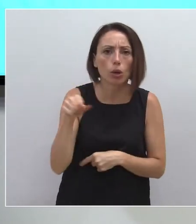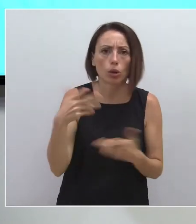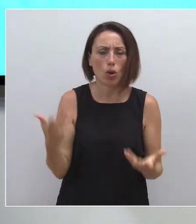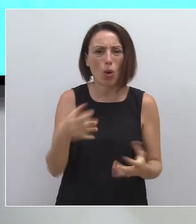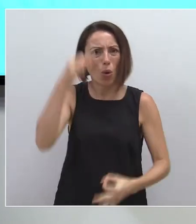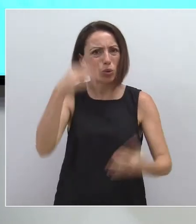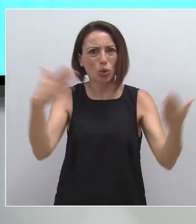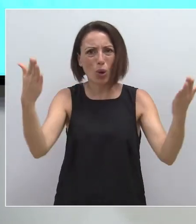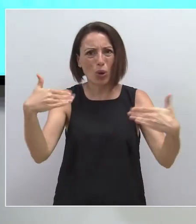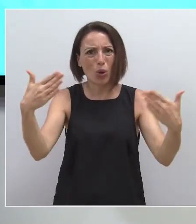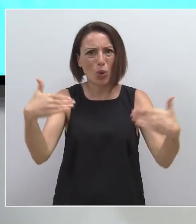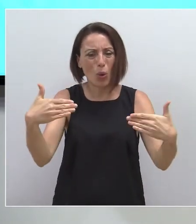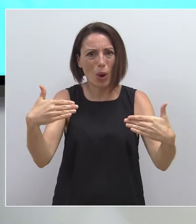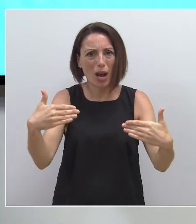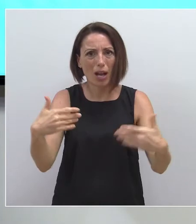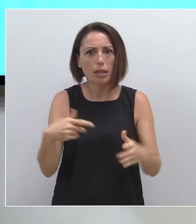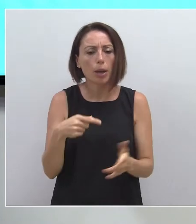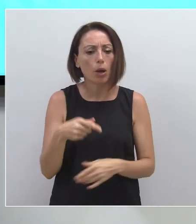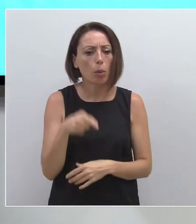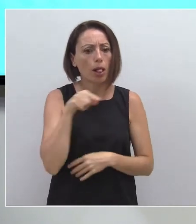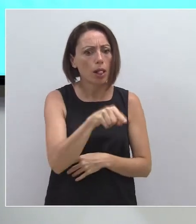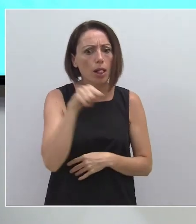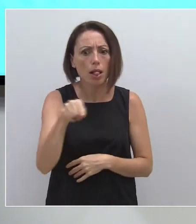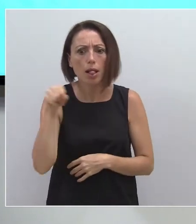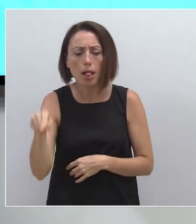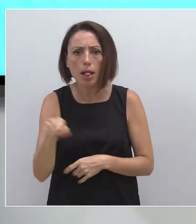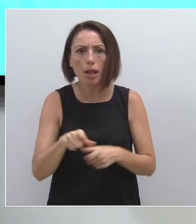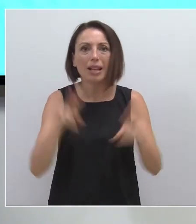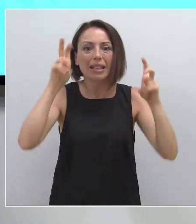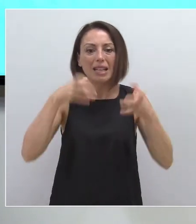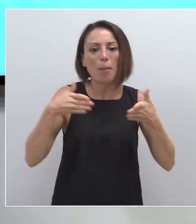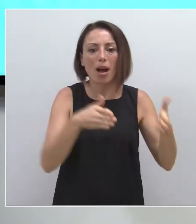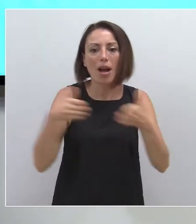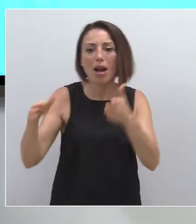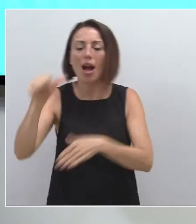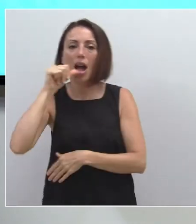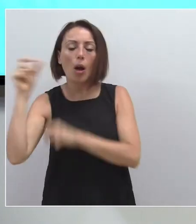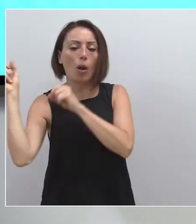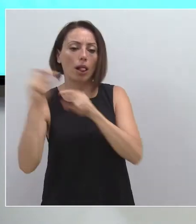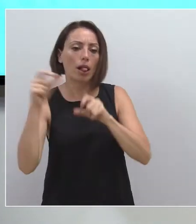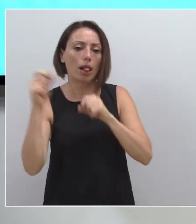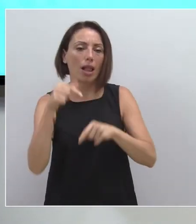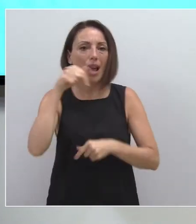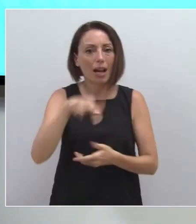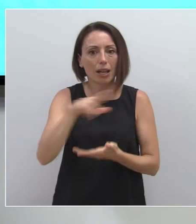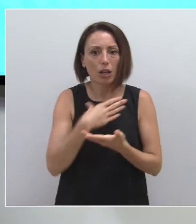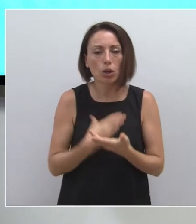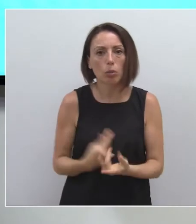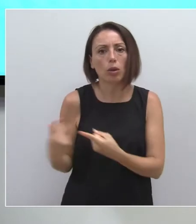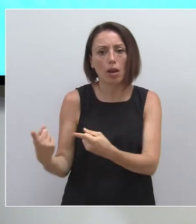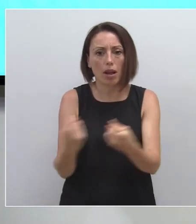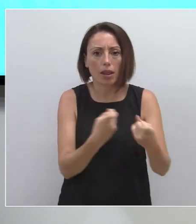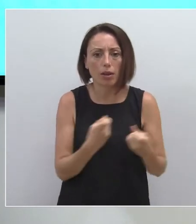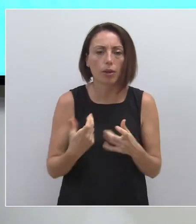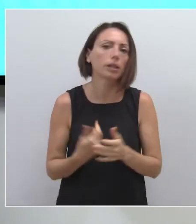justo esa continua amenaza que está sufriendo el Acueducto Tajo Segura, que tanto bien ha hecho a esta región y, por supuesto, a todo